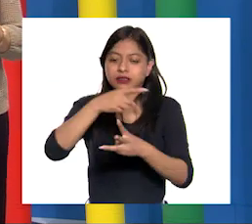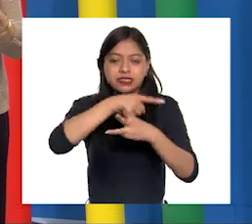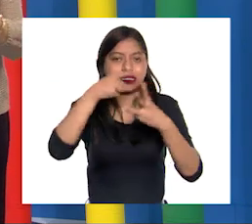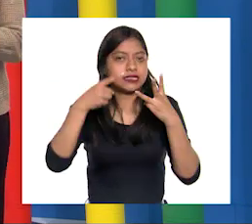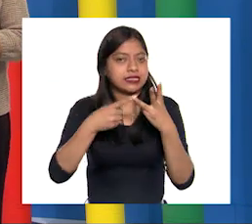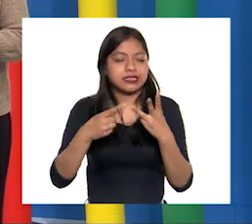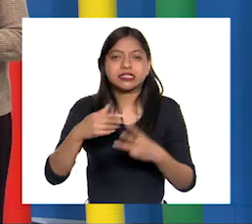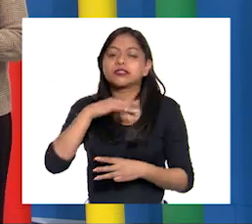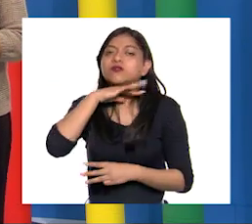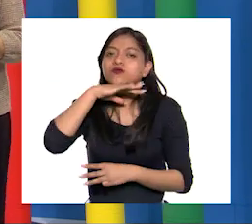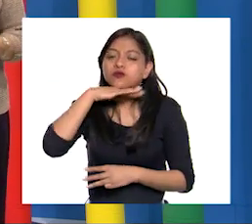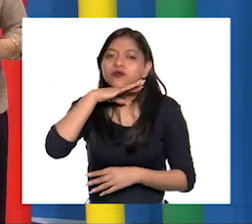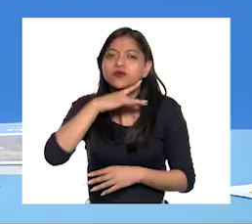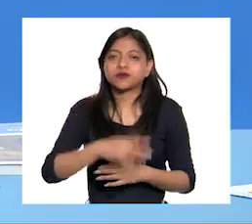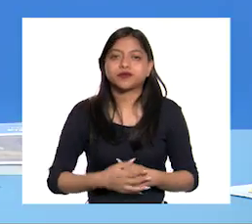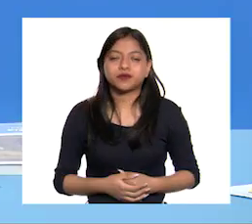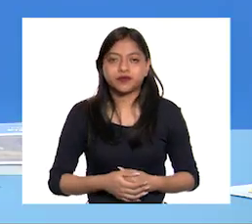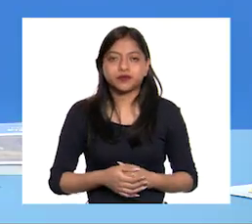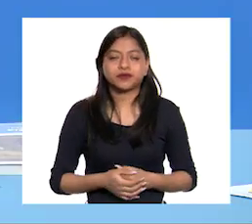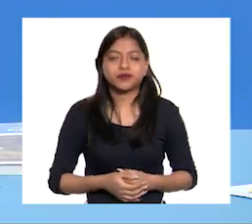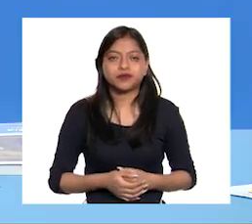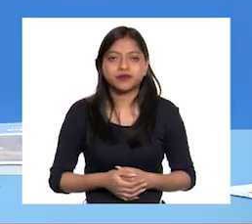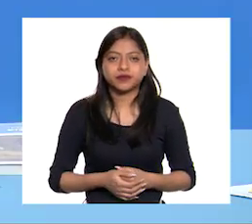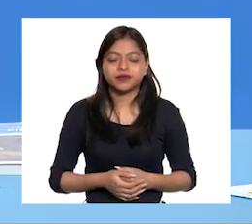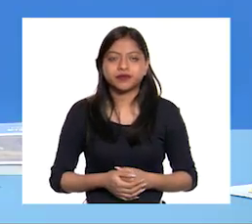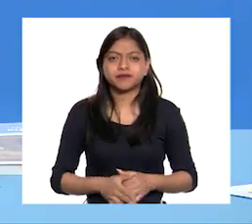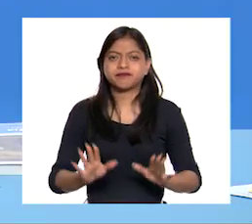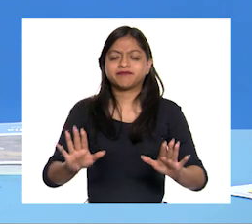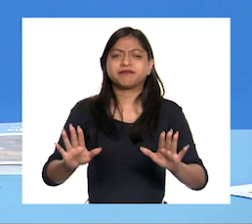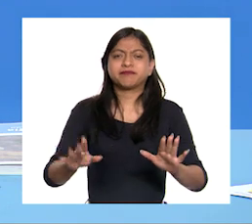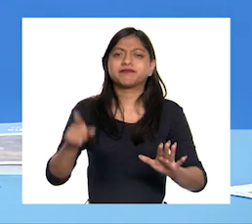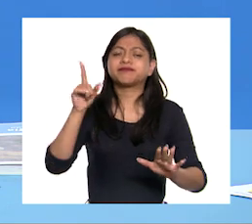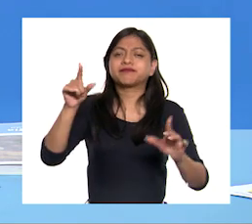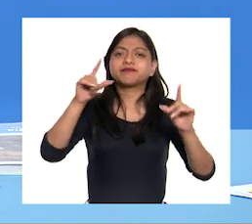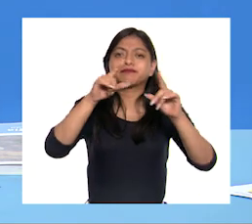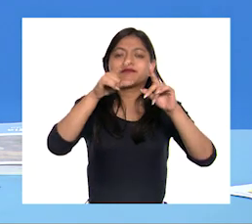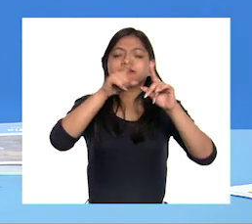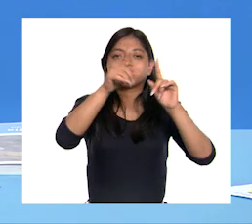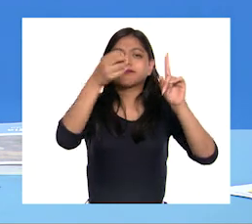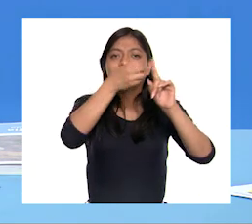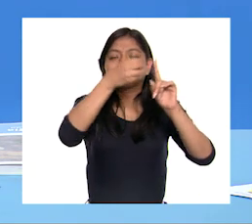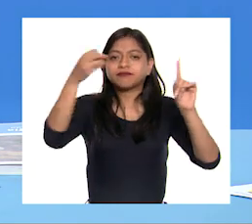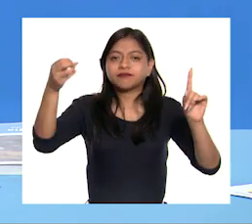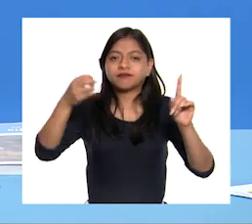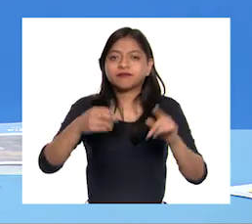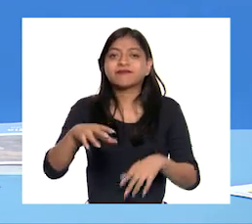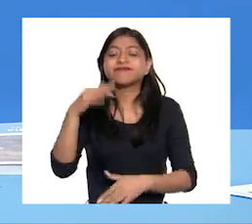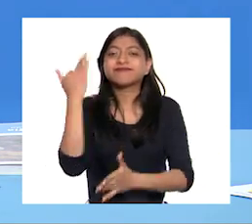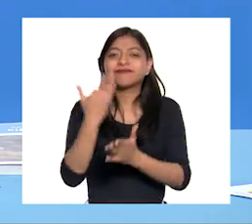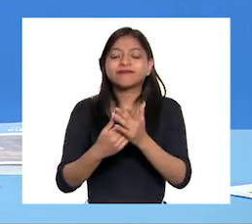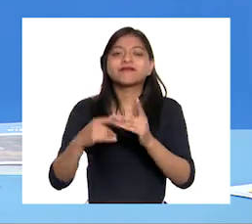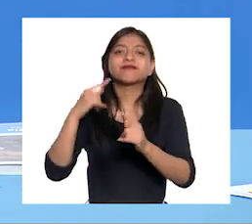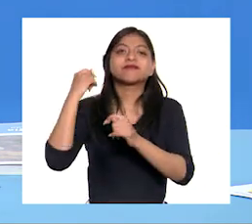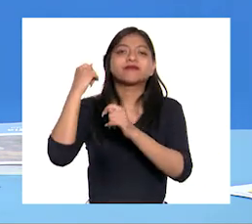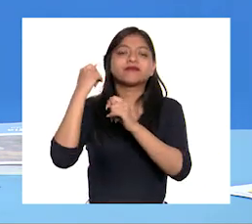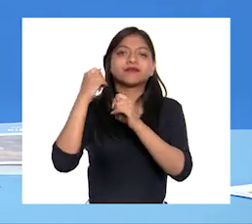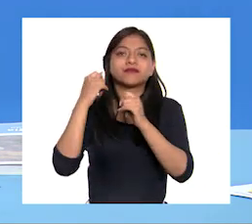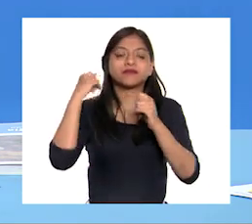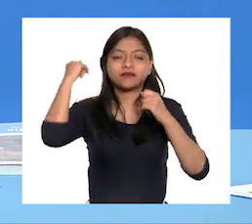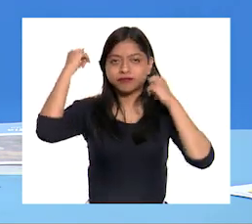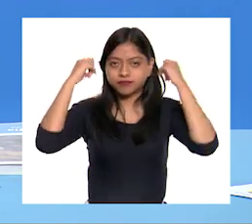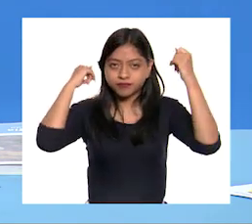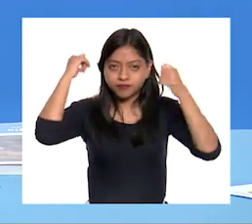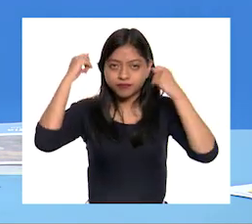el aire y el suelo Maestra, ¿no marcamos en el organizador el turismo, el comercio y la pesca?